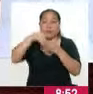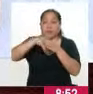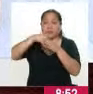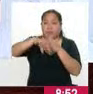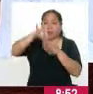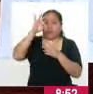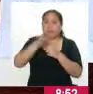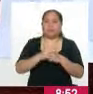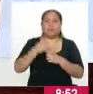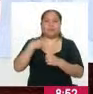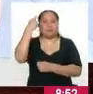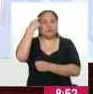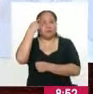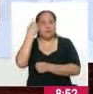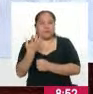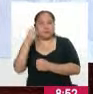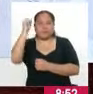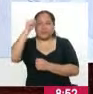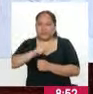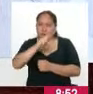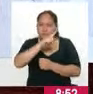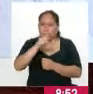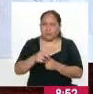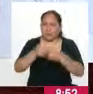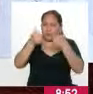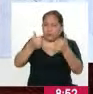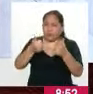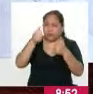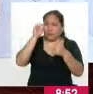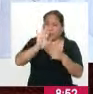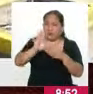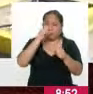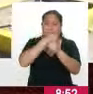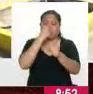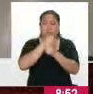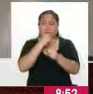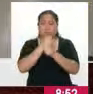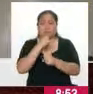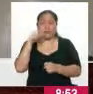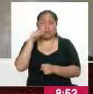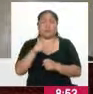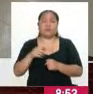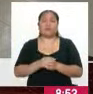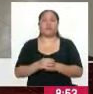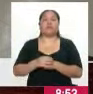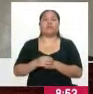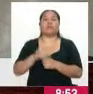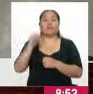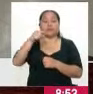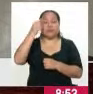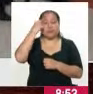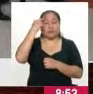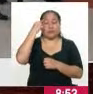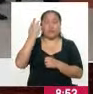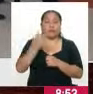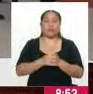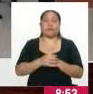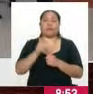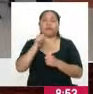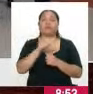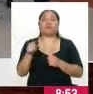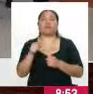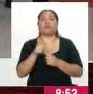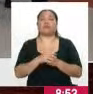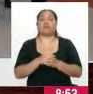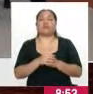corresponde más bien que tengan una labor mucho más proactiva, poniendo en conocimiento de la ciudadanía